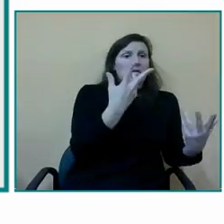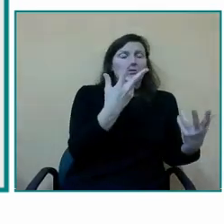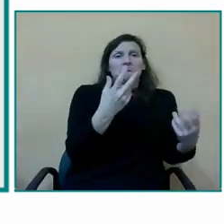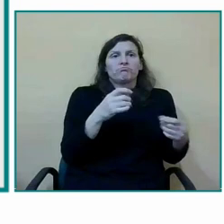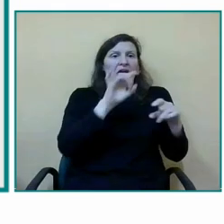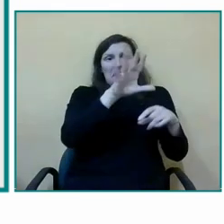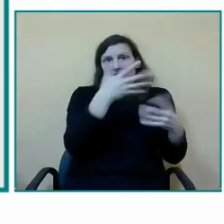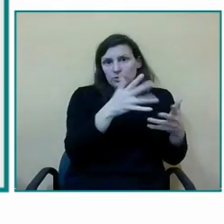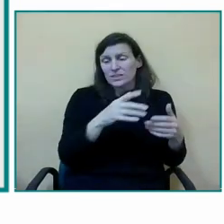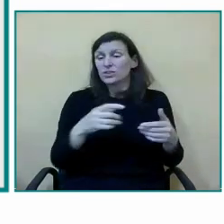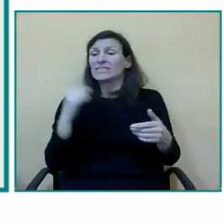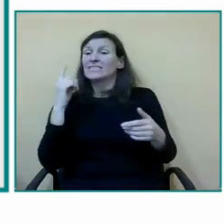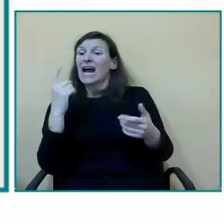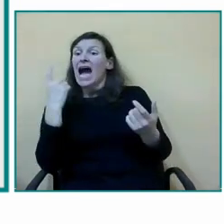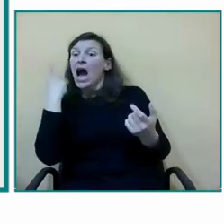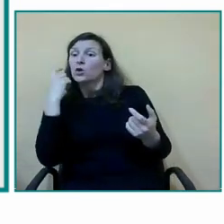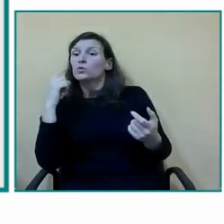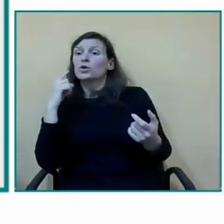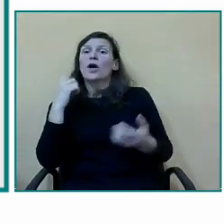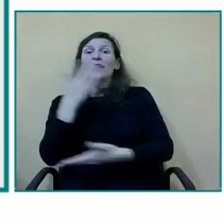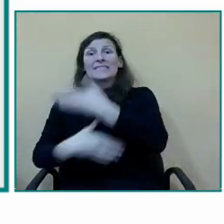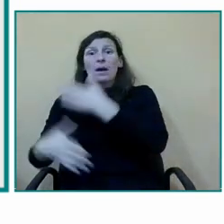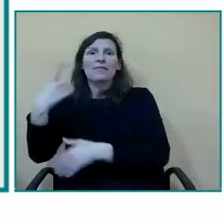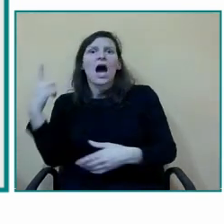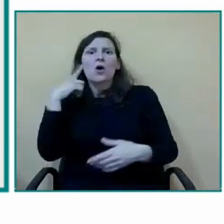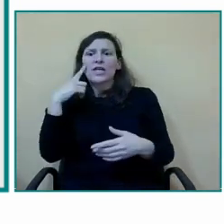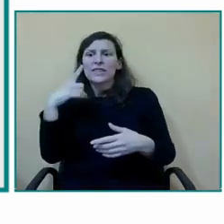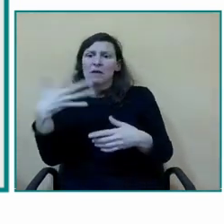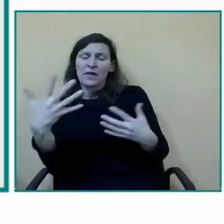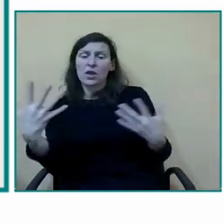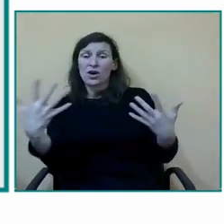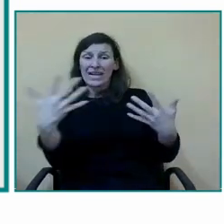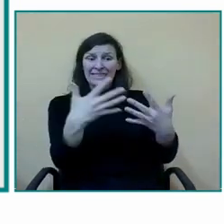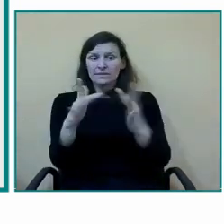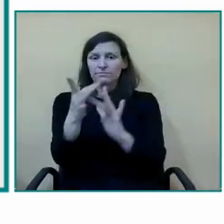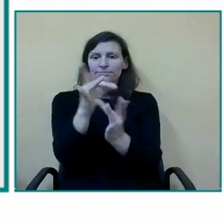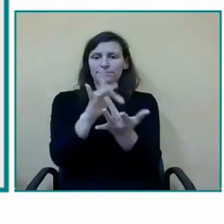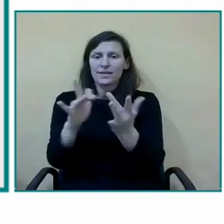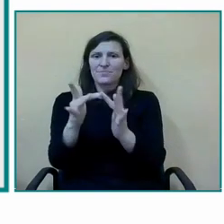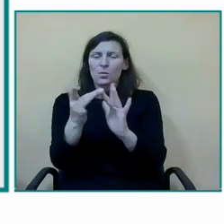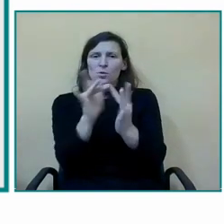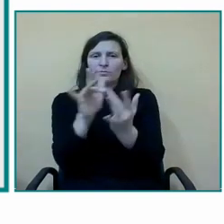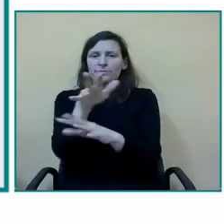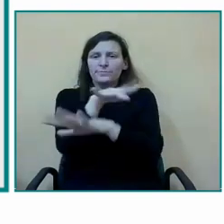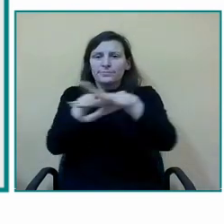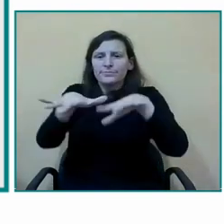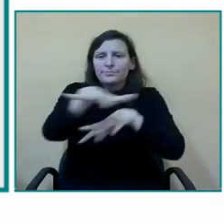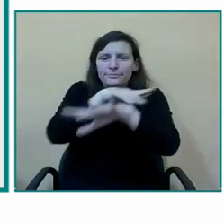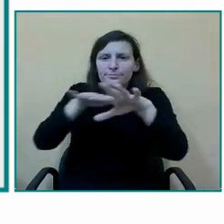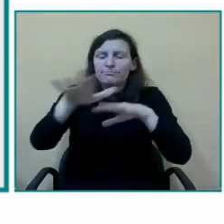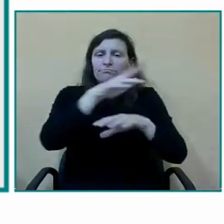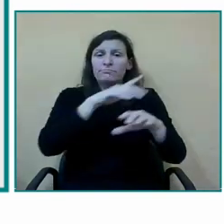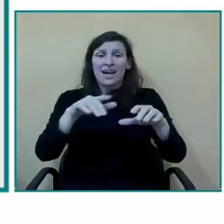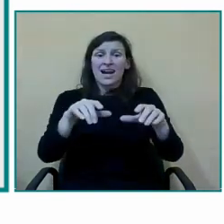fugitiva ambos van a crecer y aprender a convivir de manera natural en la diversidad y descubrir los